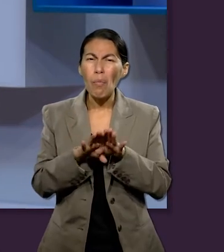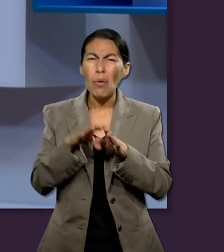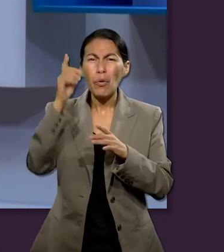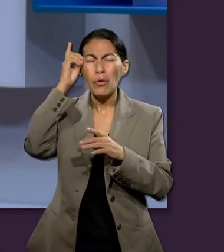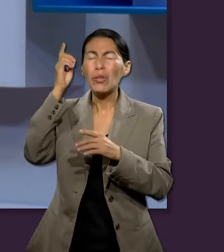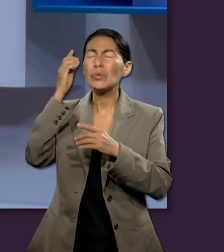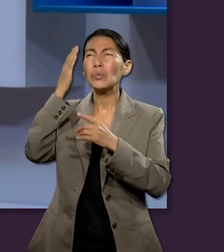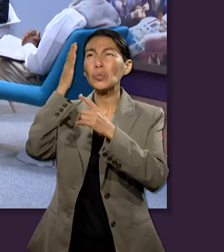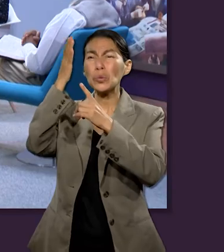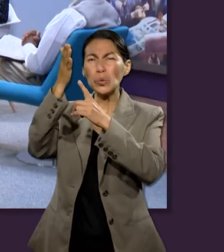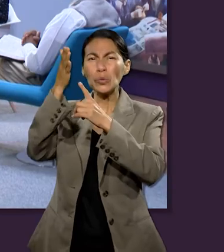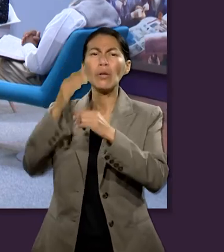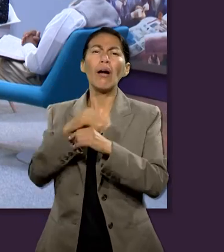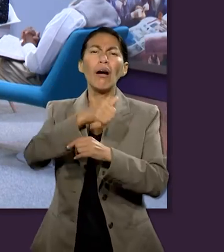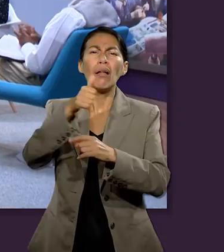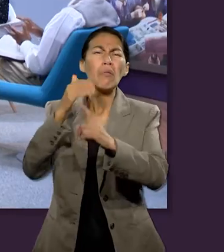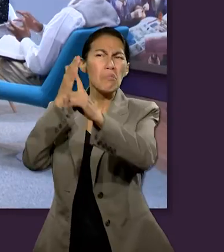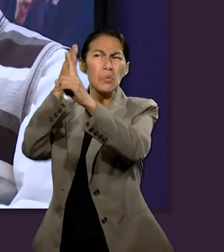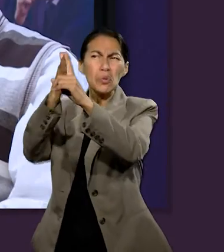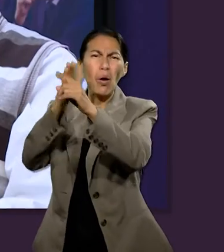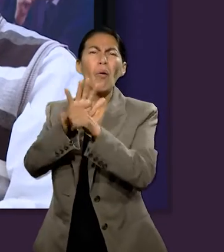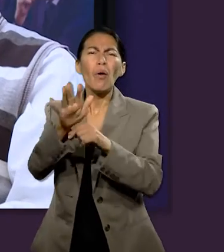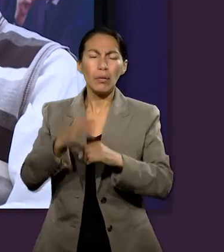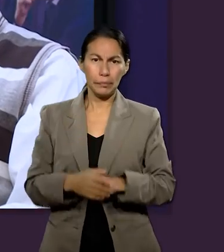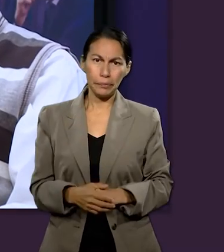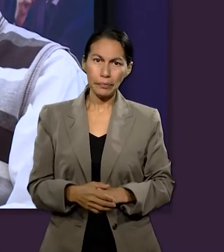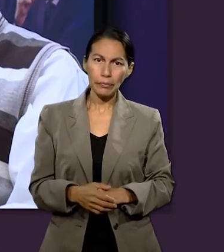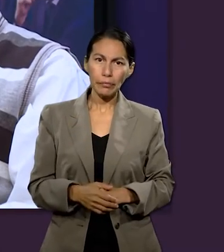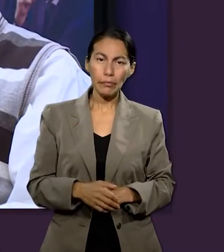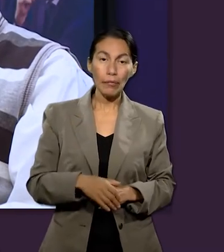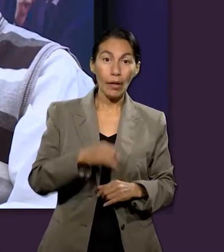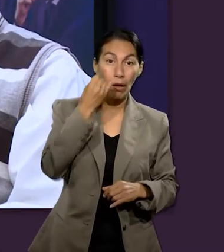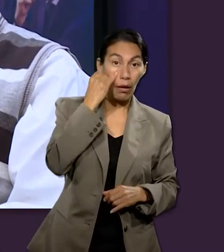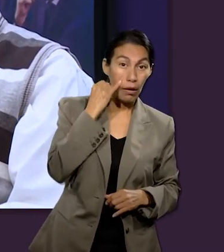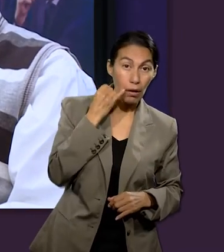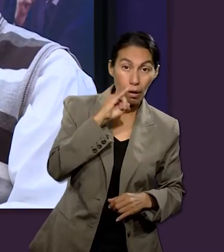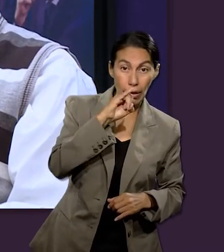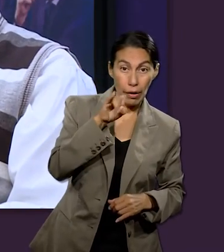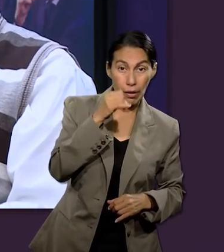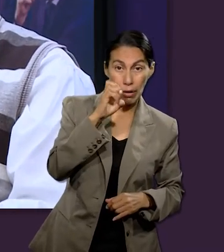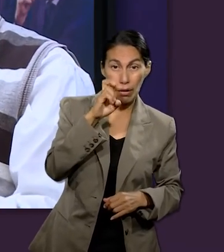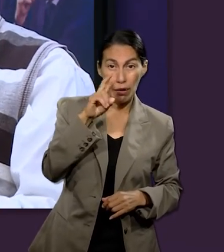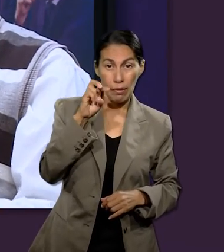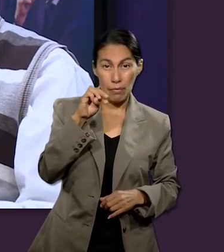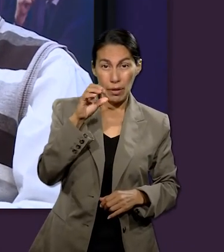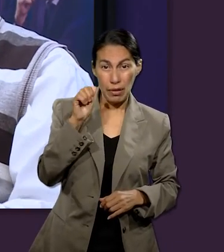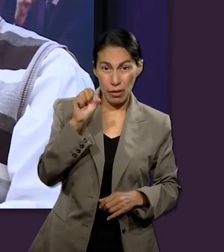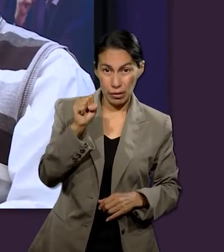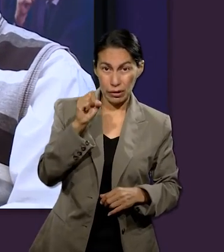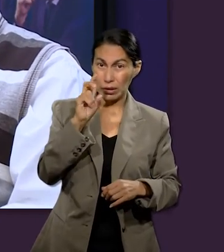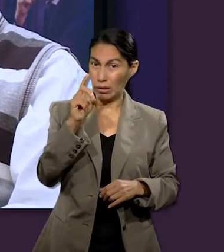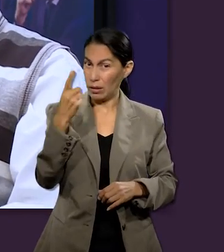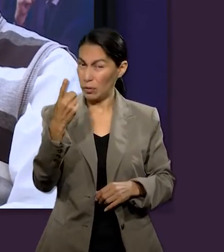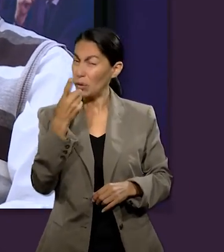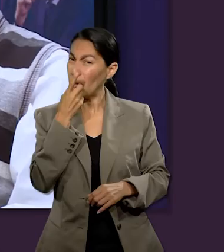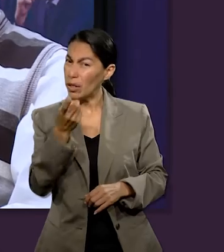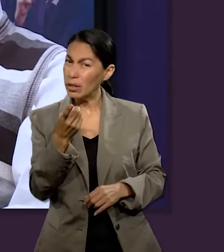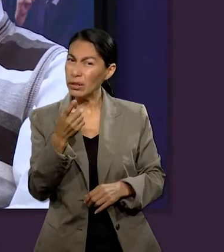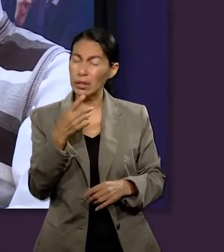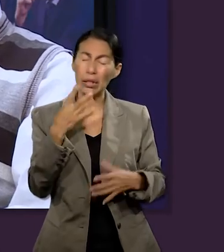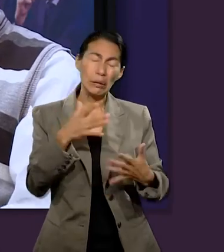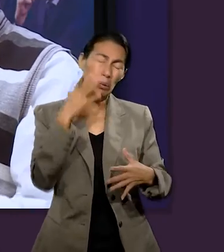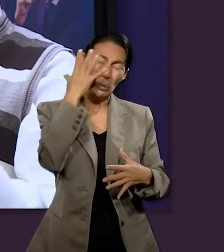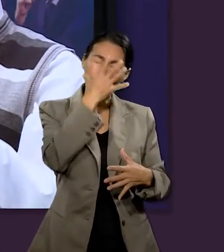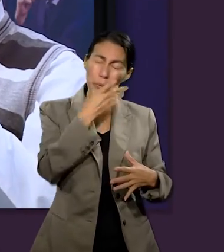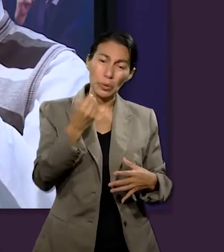en cuanto a nuestra cosmovisión? En Jeremías 31 aparece una imagen que a mí me parece muy hermosa. El profeta